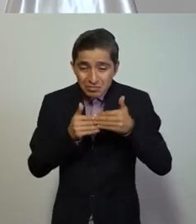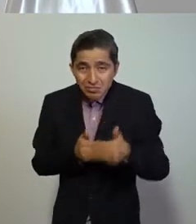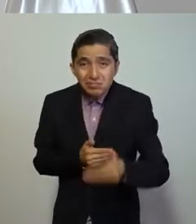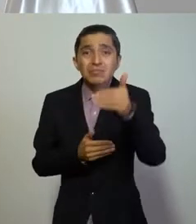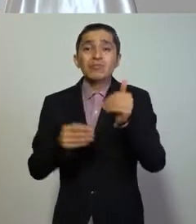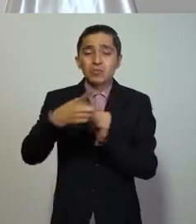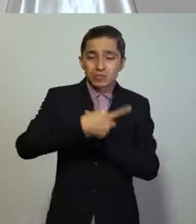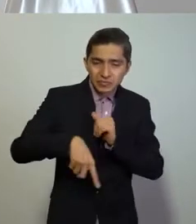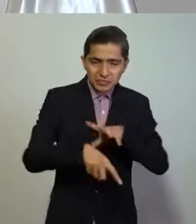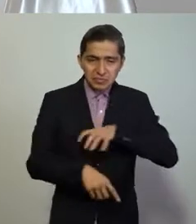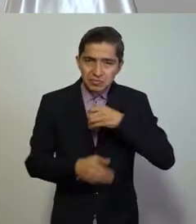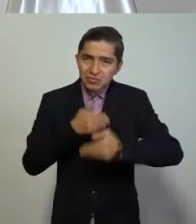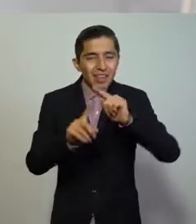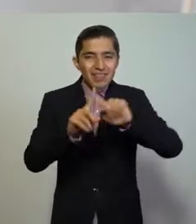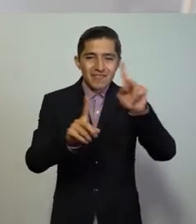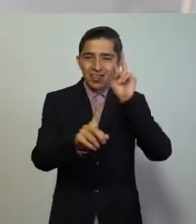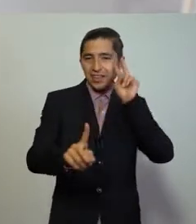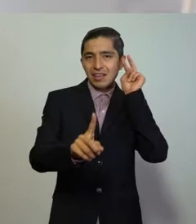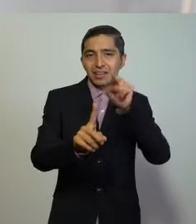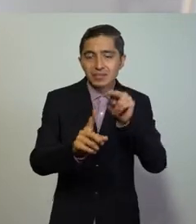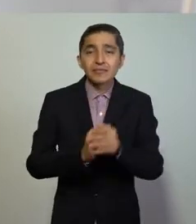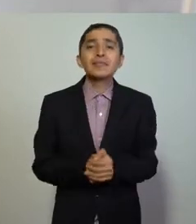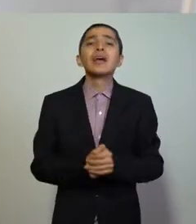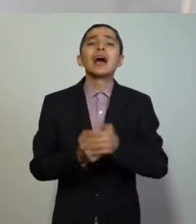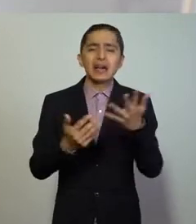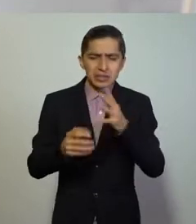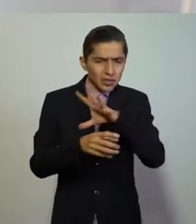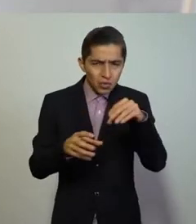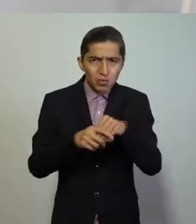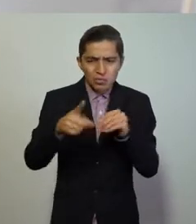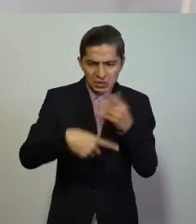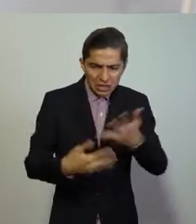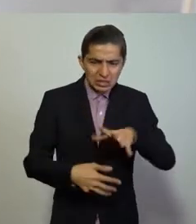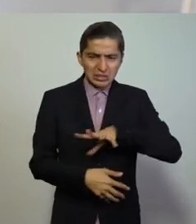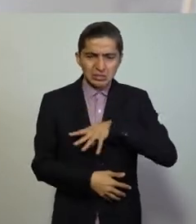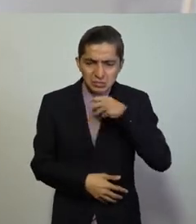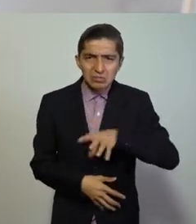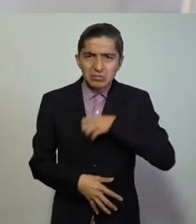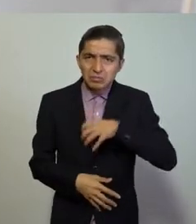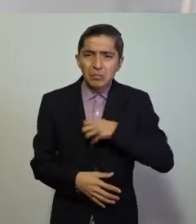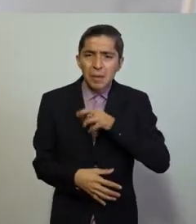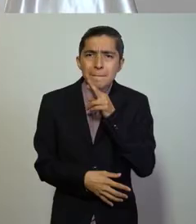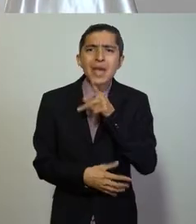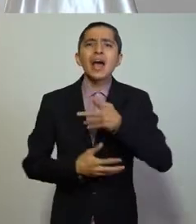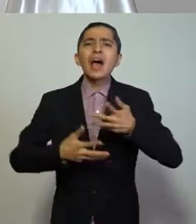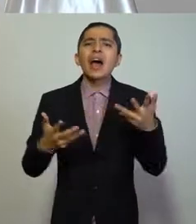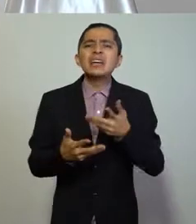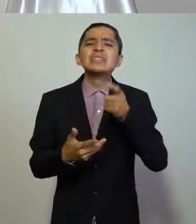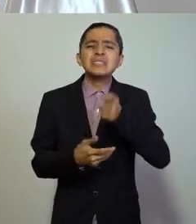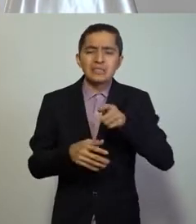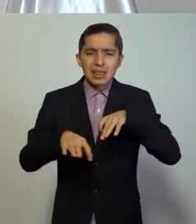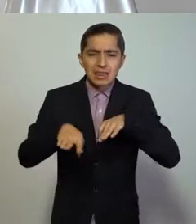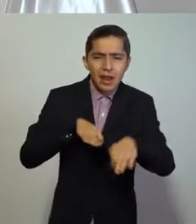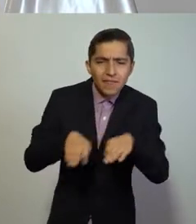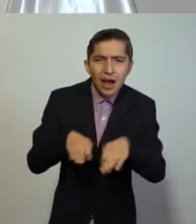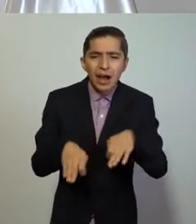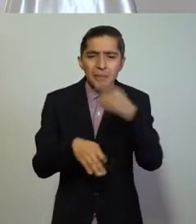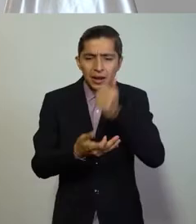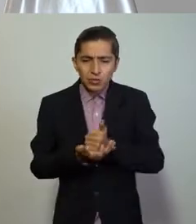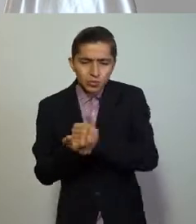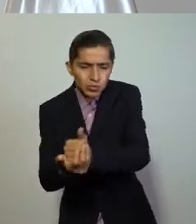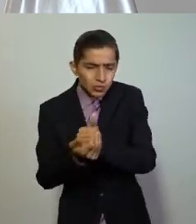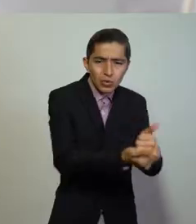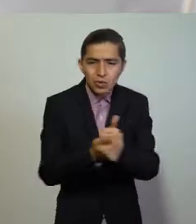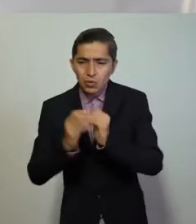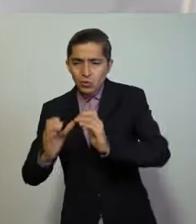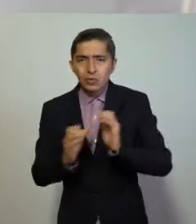frente de manera distinta, poniendo todo nuestro empeño en lo que mejor sabemos hacer, trabajar y ayudarnos entre